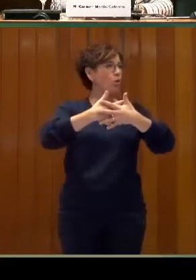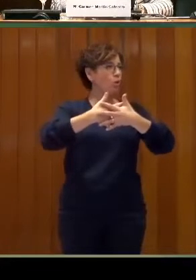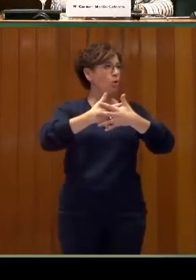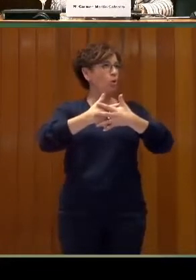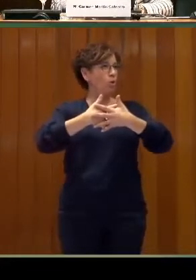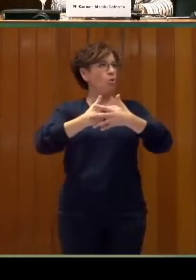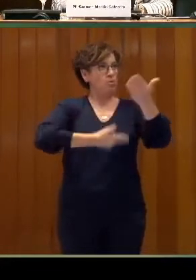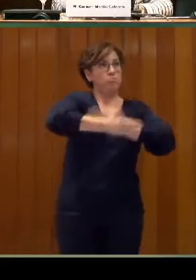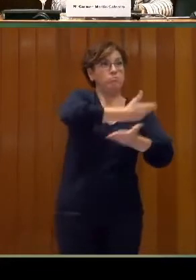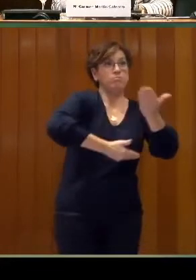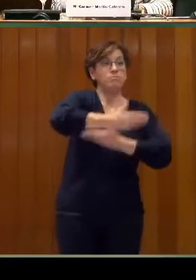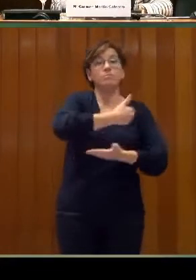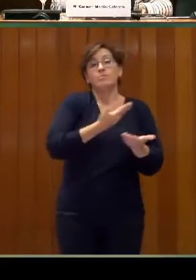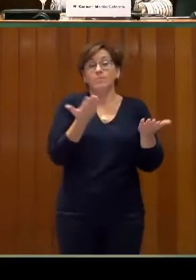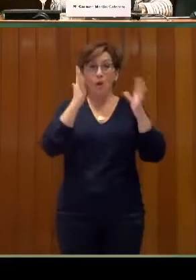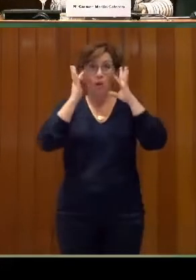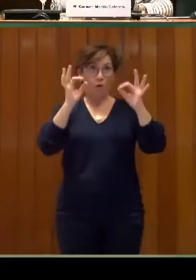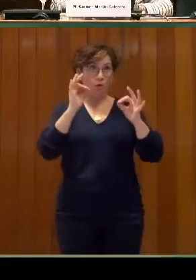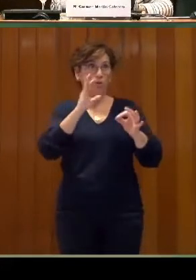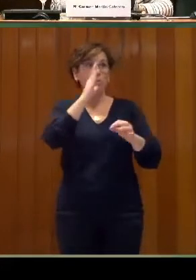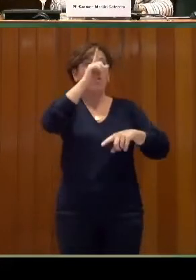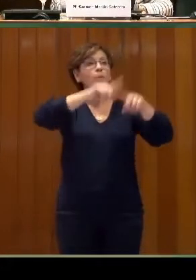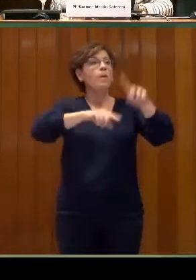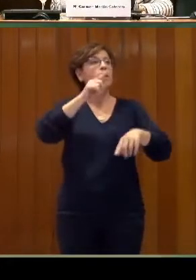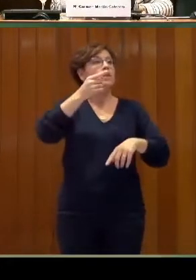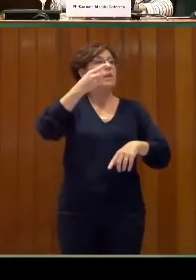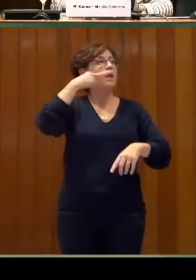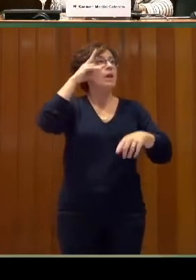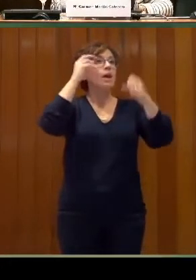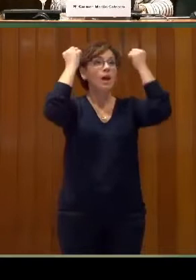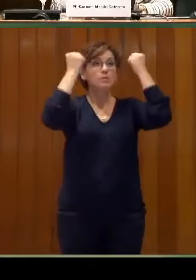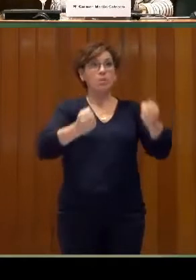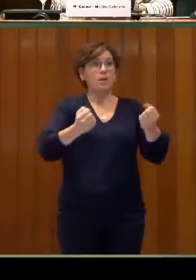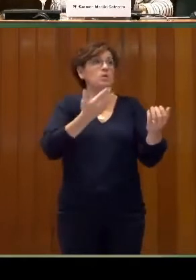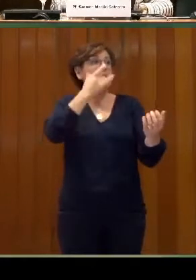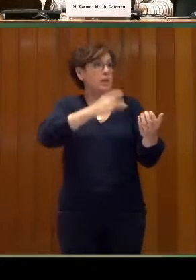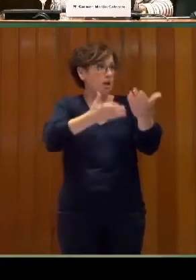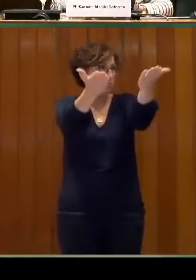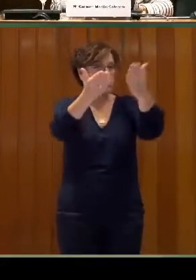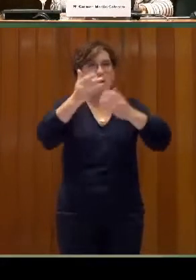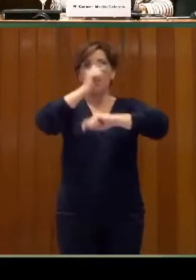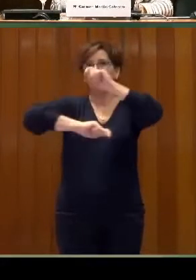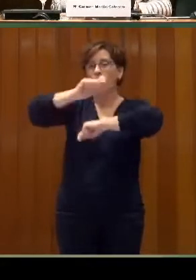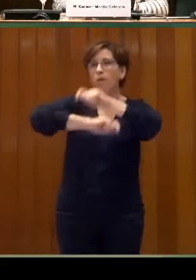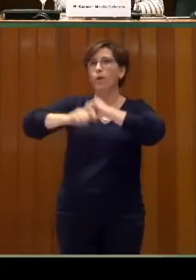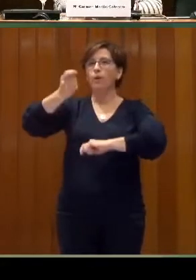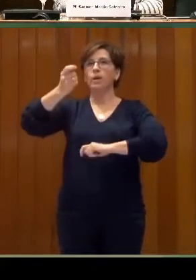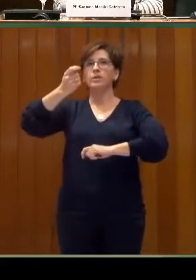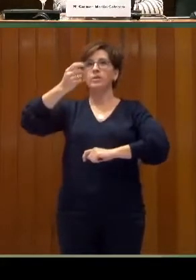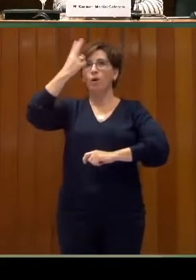procuramos siempre ir mucho de la mano de los expertos, que al final son las asociaciones, la ONCE, CENSE,